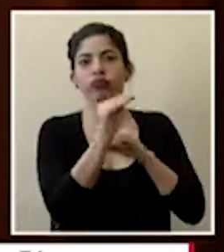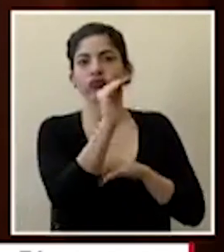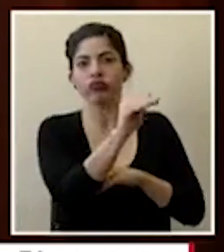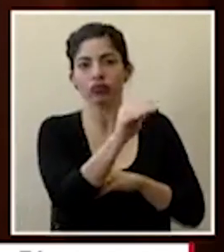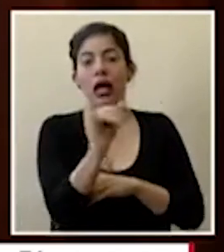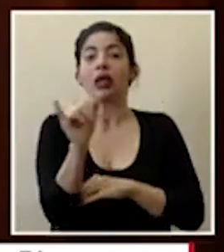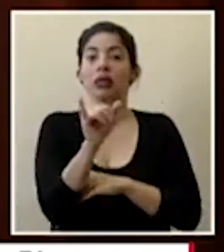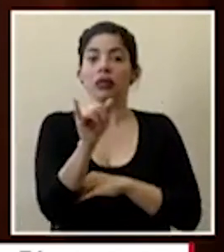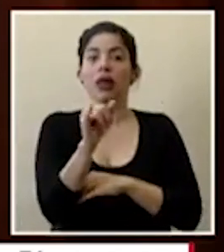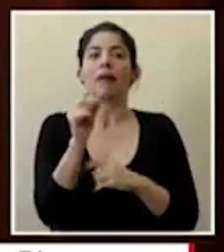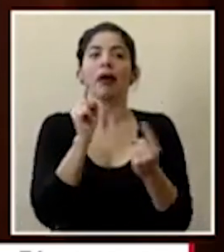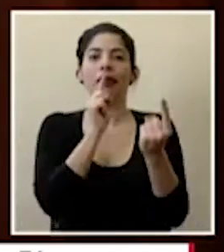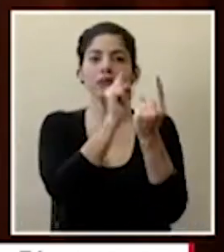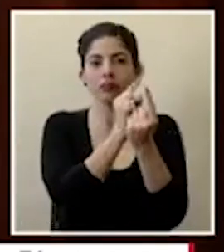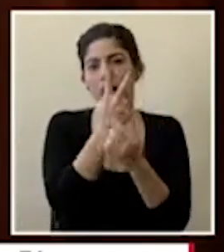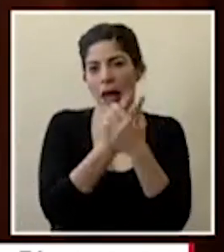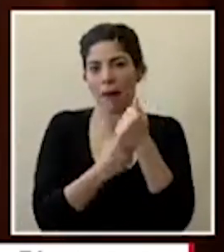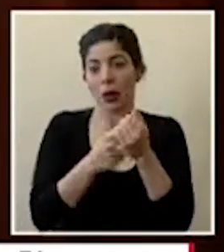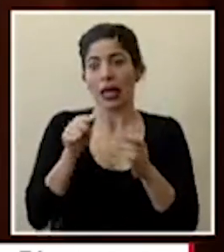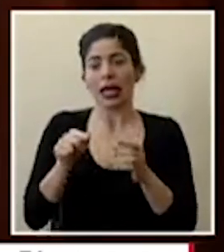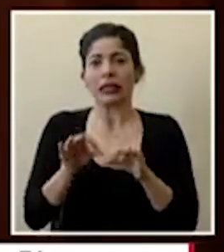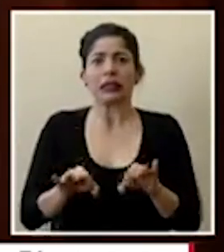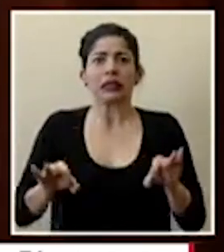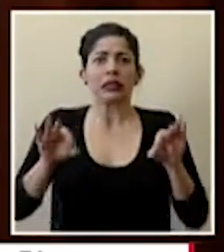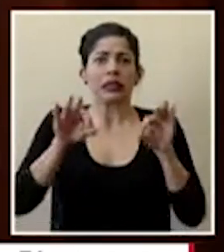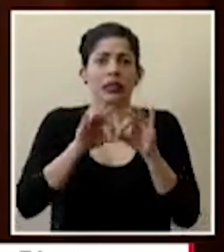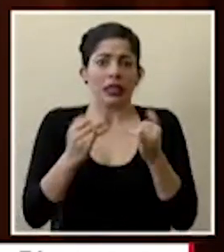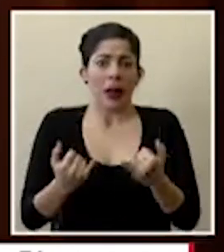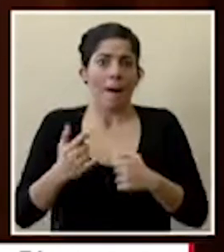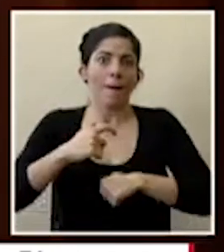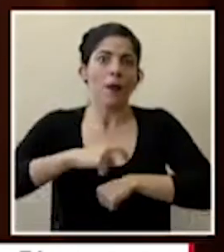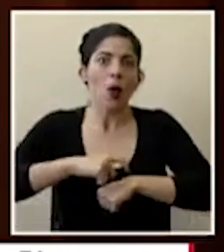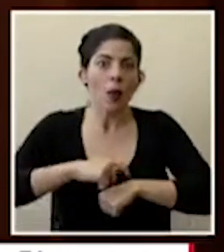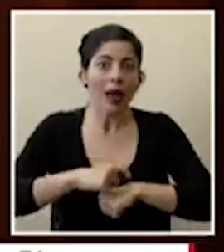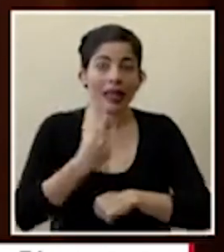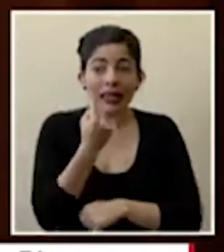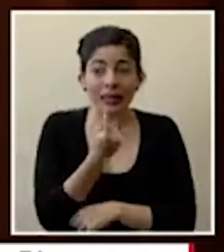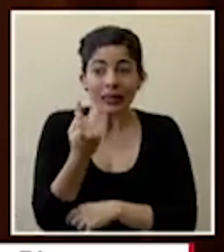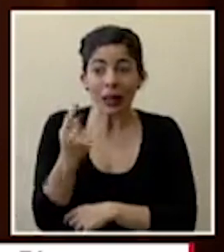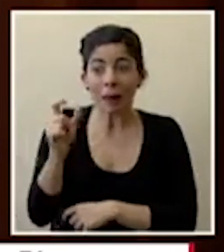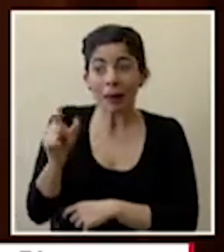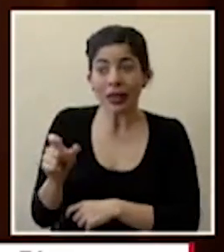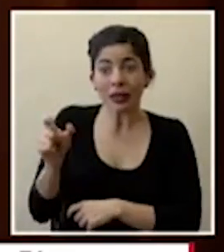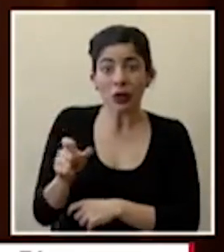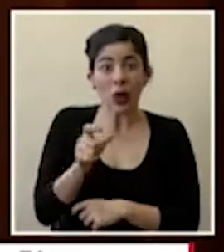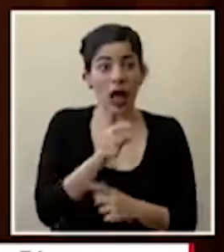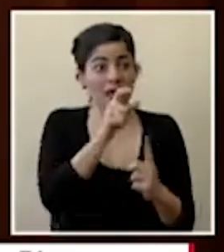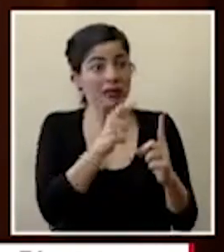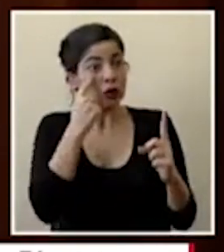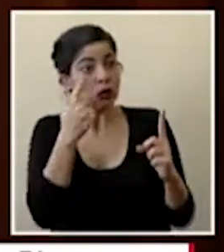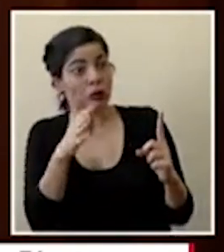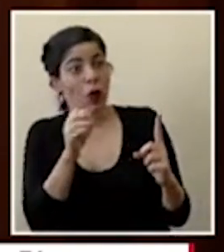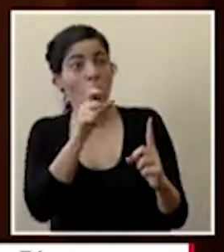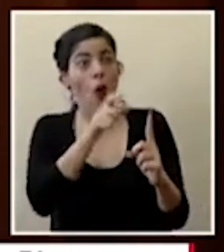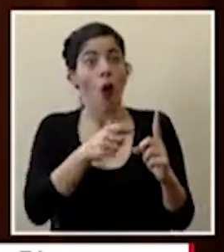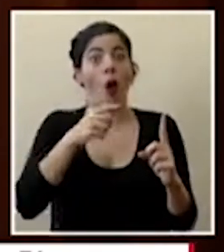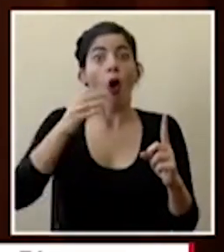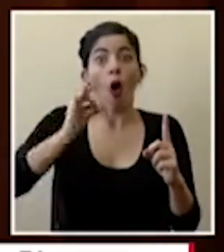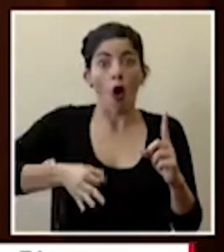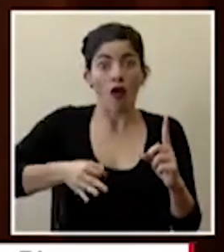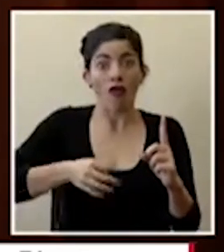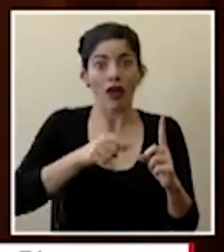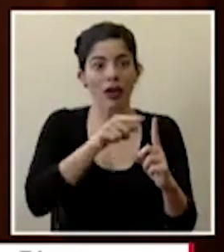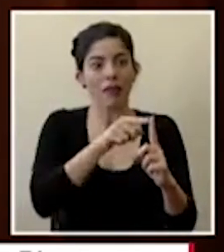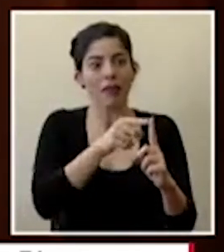notificación personal eso se hace sumamente importante en un momento en donde cada persona sospechosa cada persona confirmada arroja o se